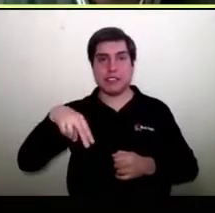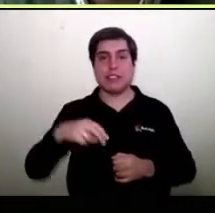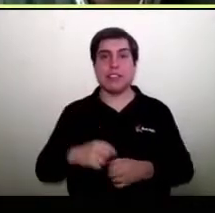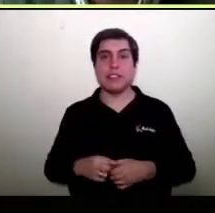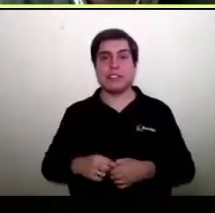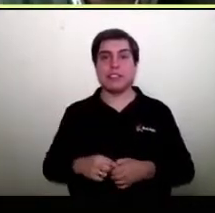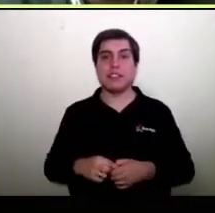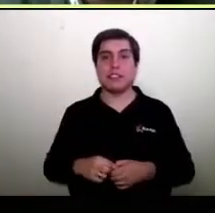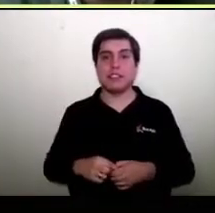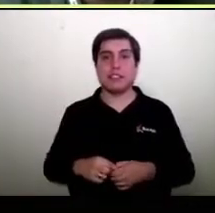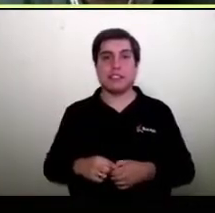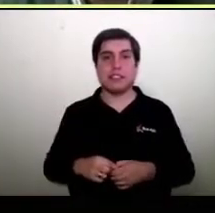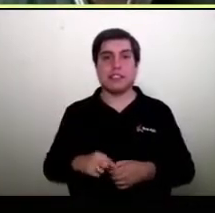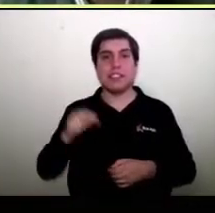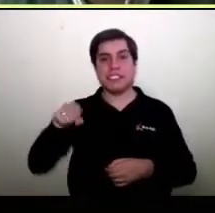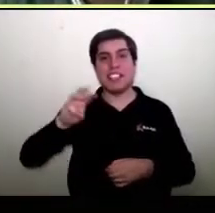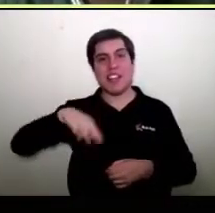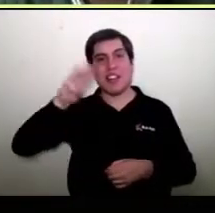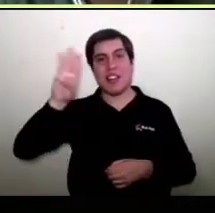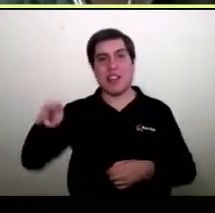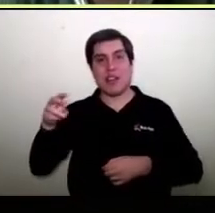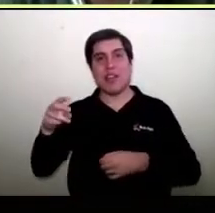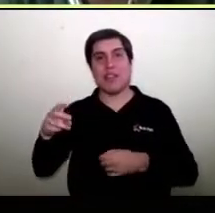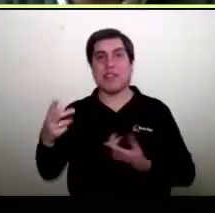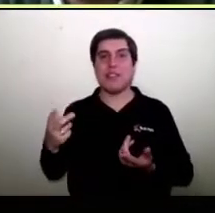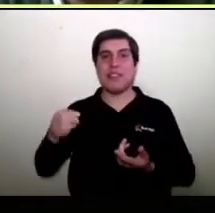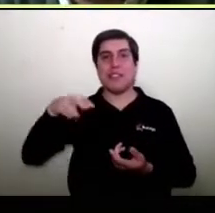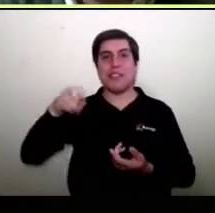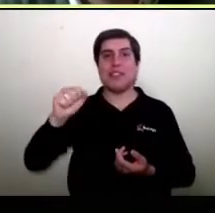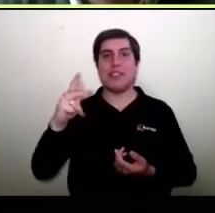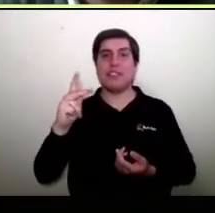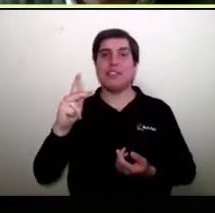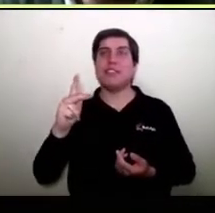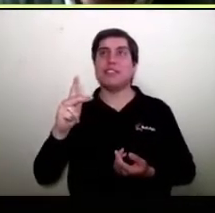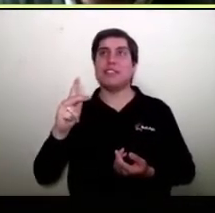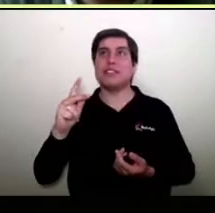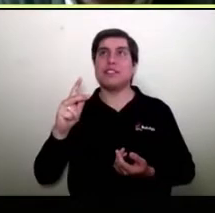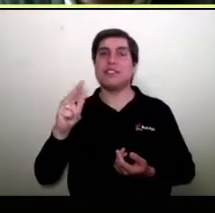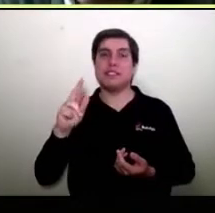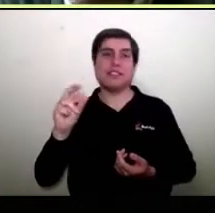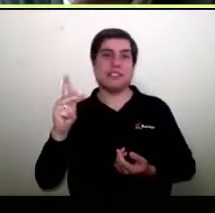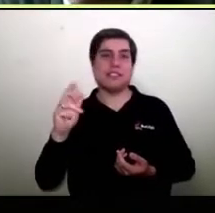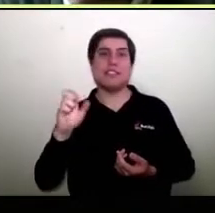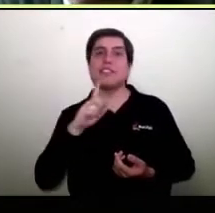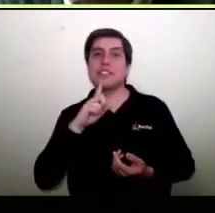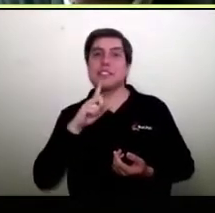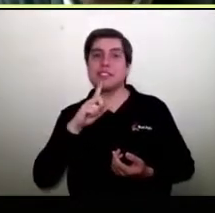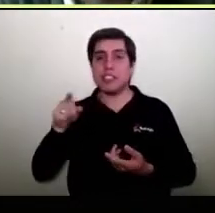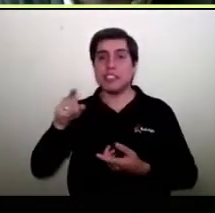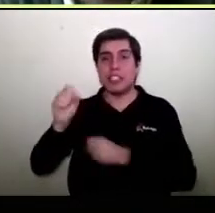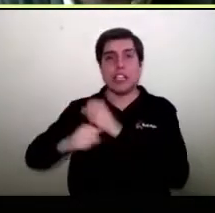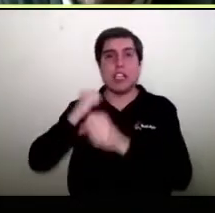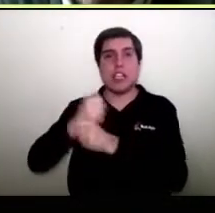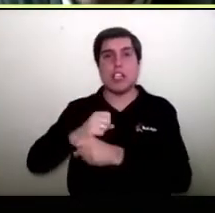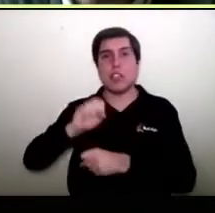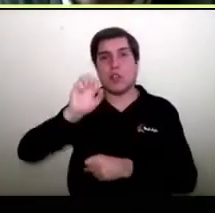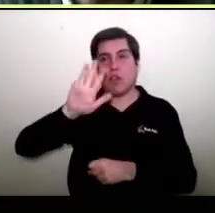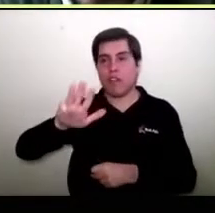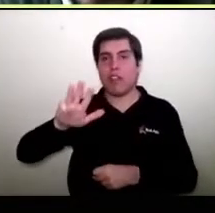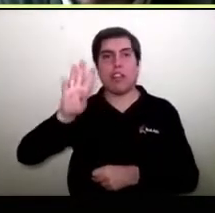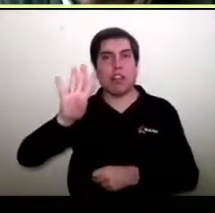mall virtual marketplace del mundo, pero fue abierto en 1994.